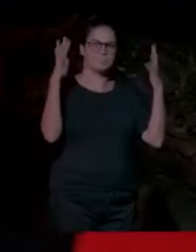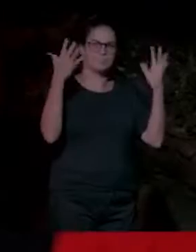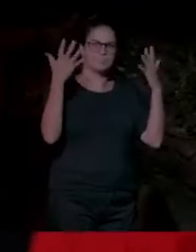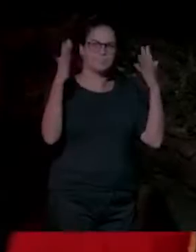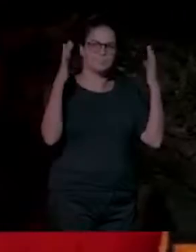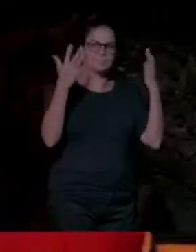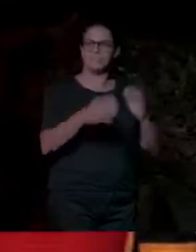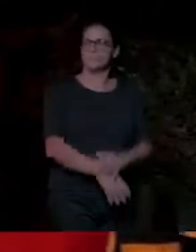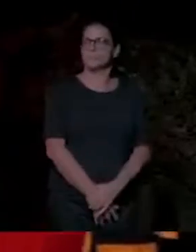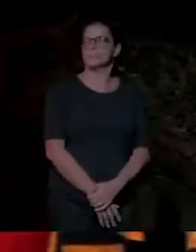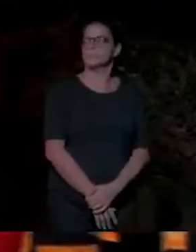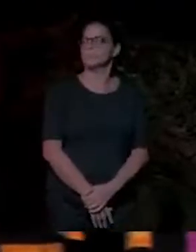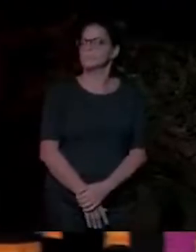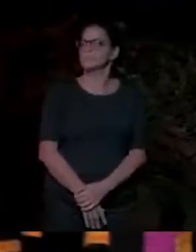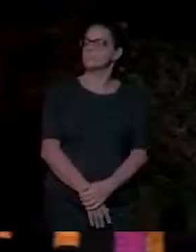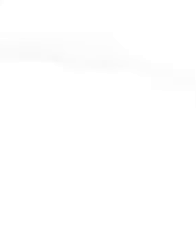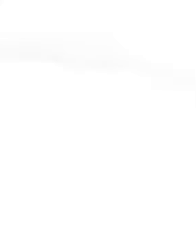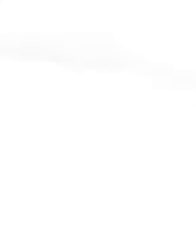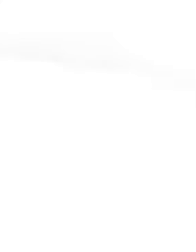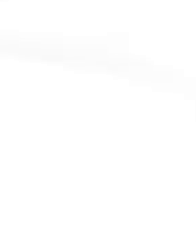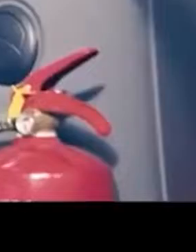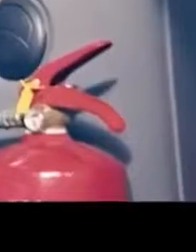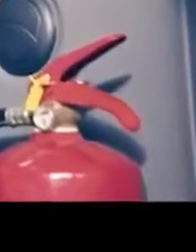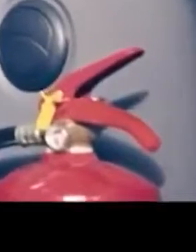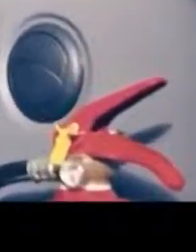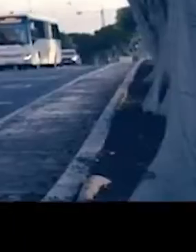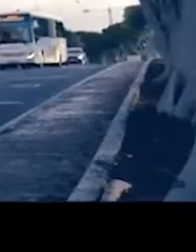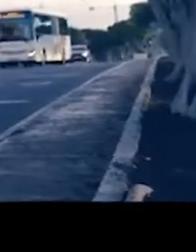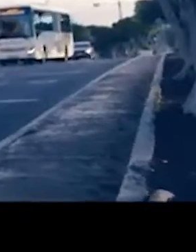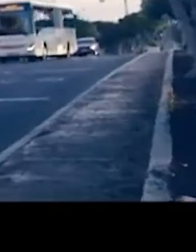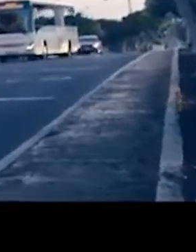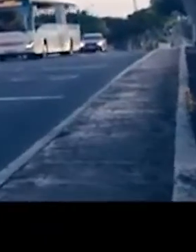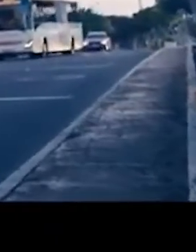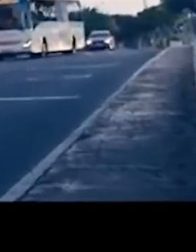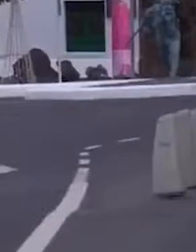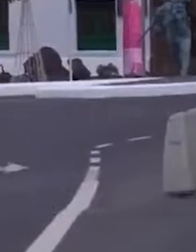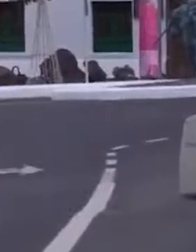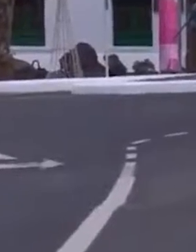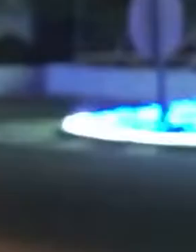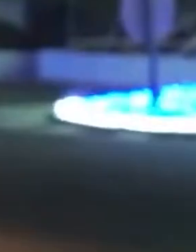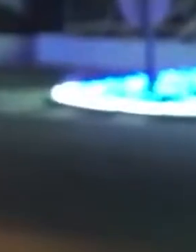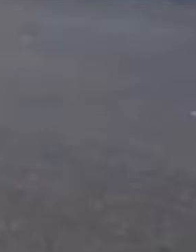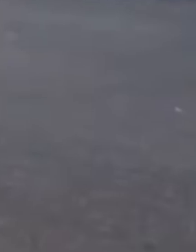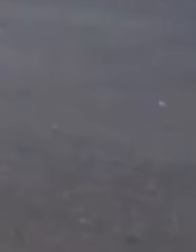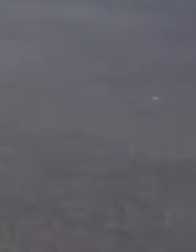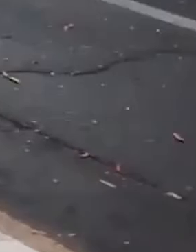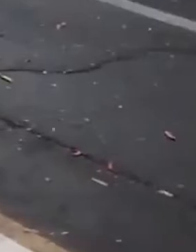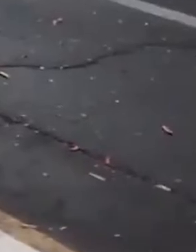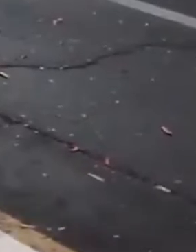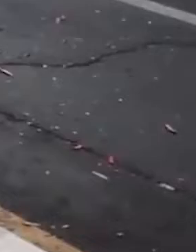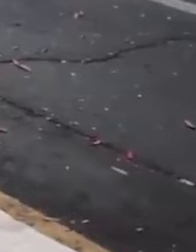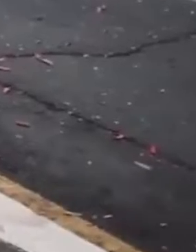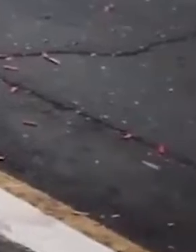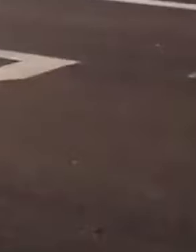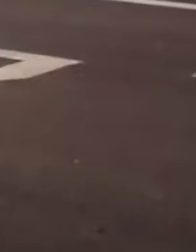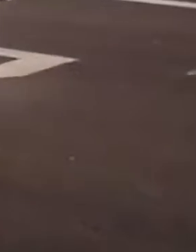empatía y el compromiso es posible. Enhorabuena de corazón, espero que les guste esta velada que está hecha,